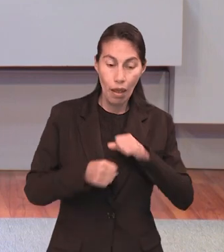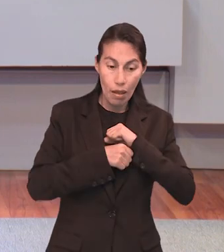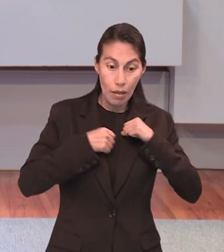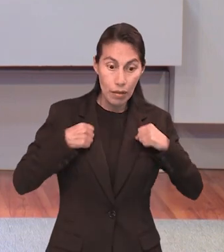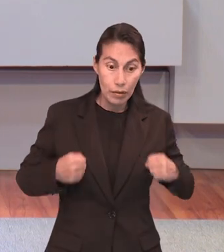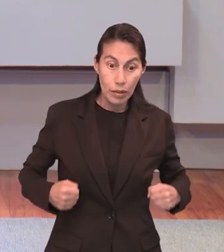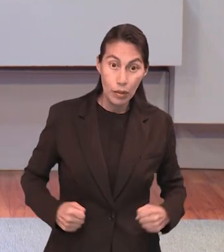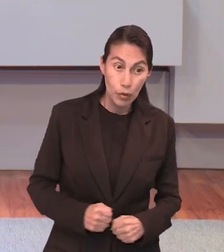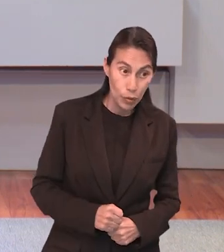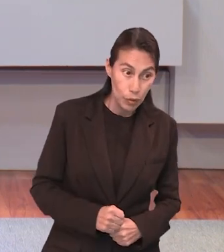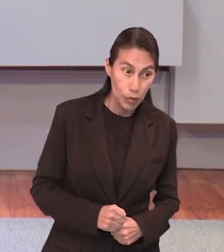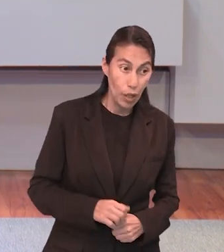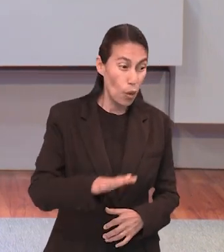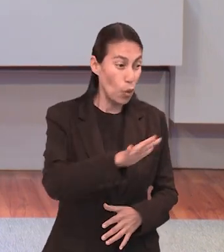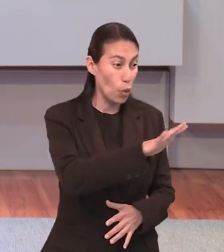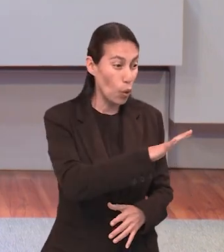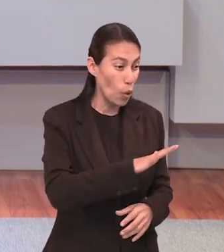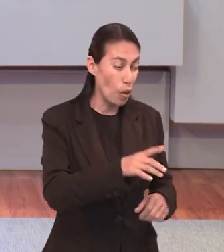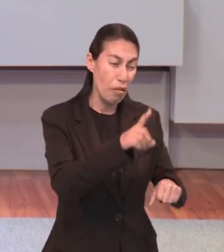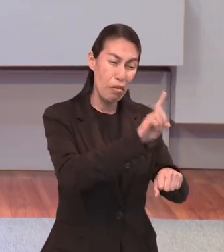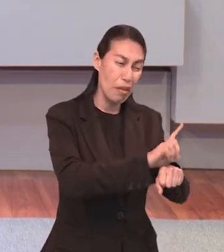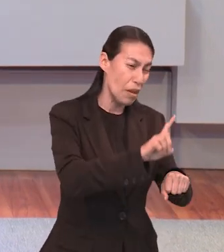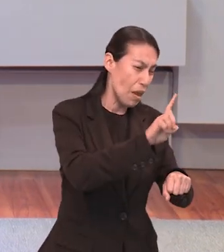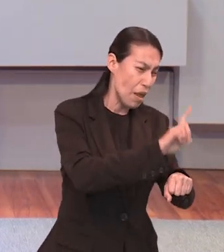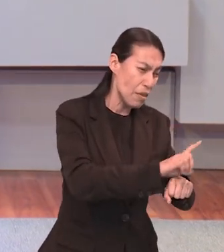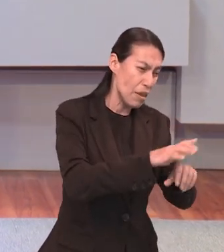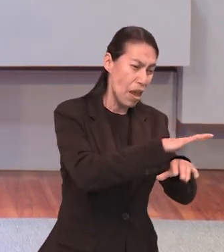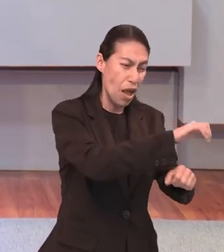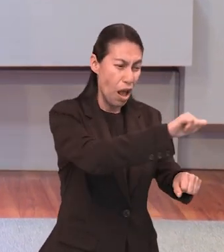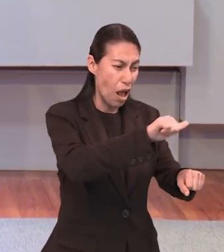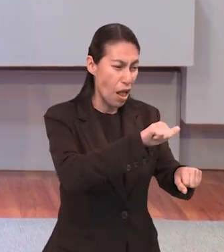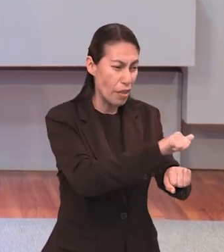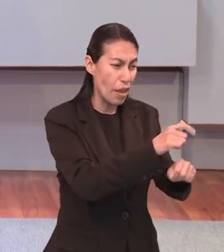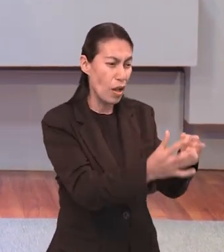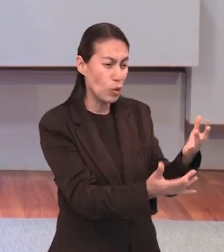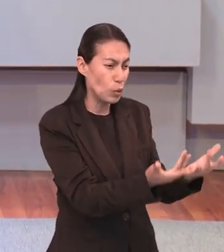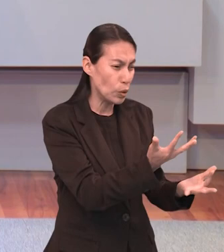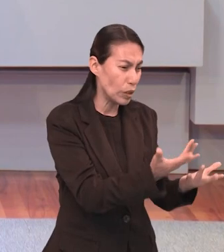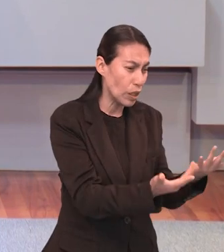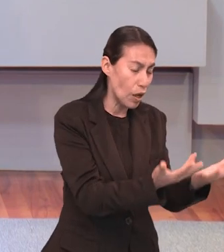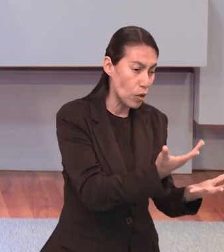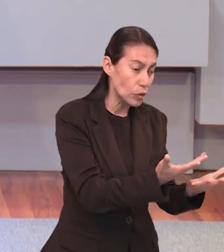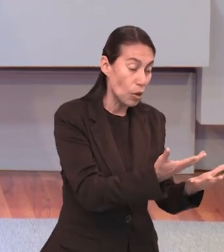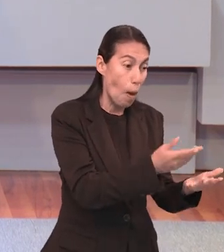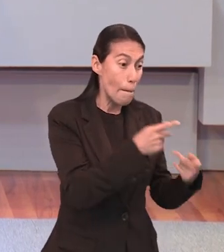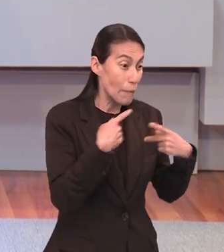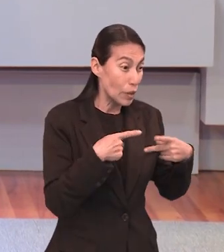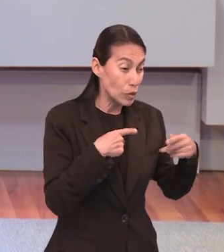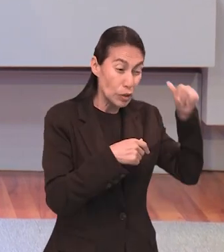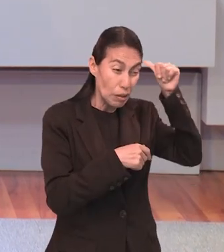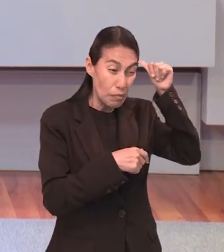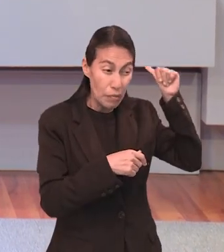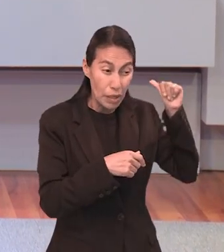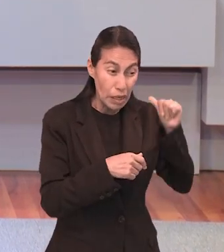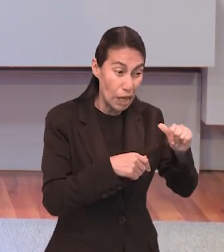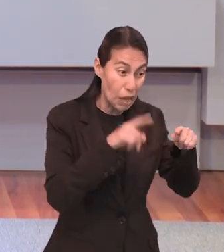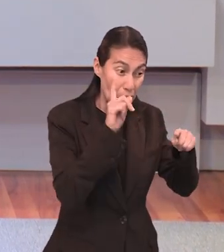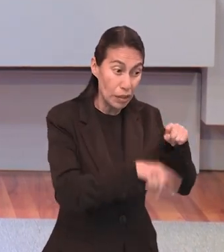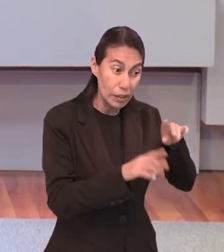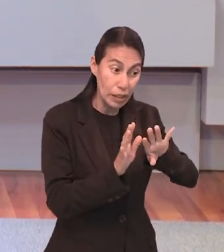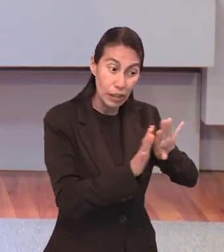Y en verdad, todo sacerdote está día tras día ministrando y ofreciendo muchas veces los mismos